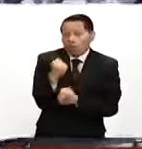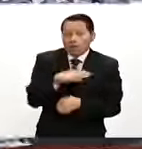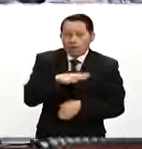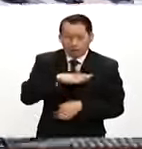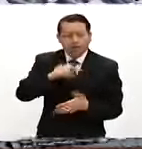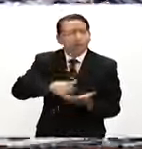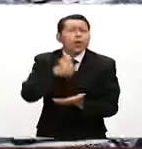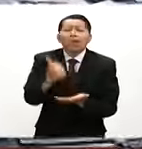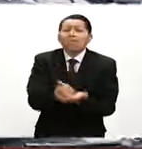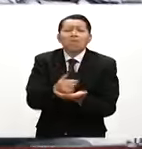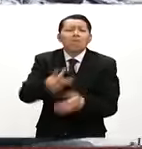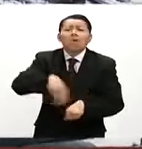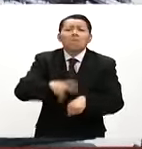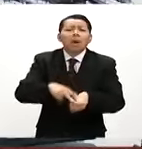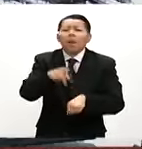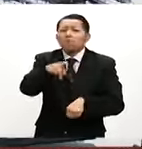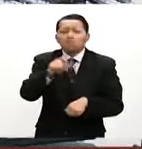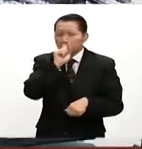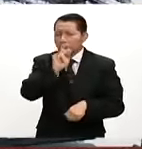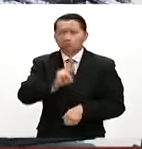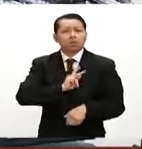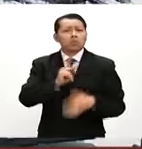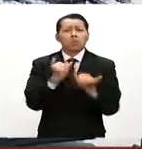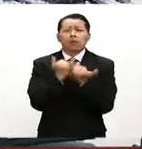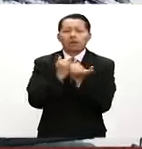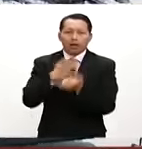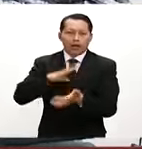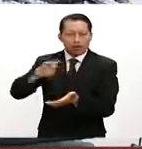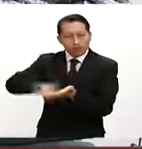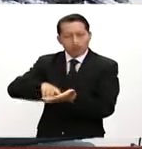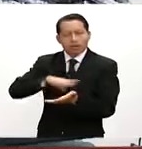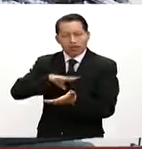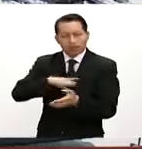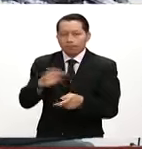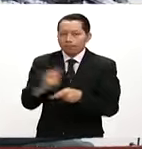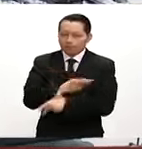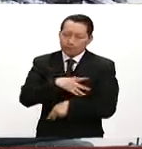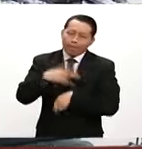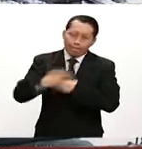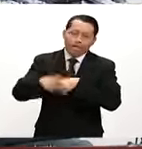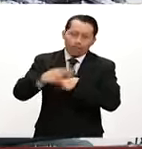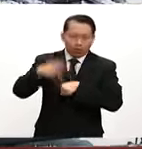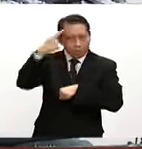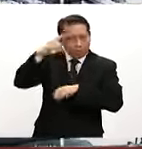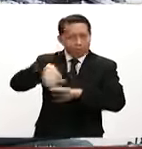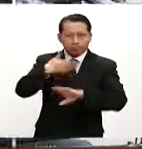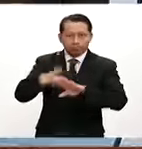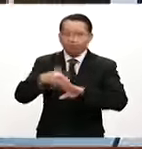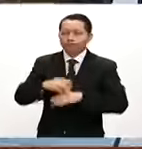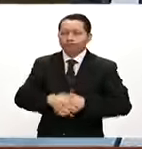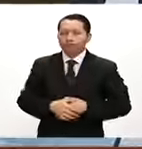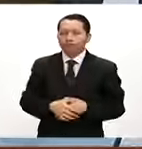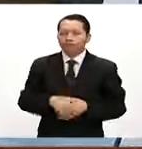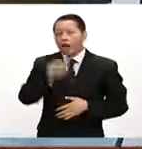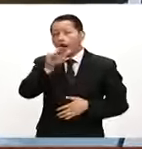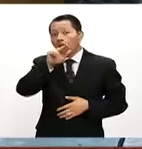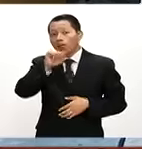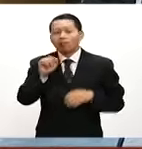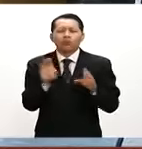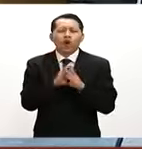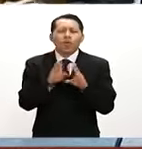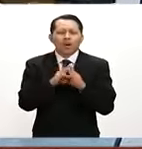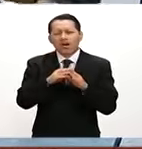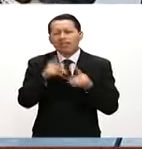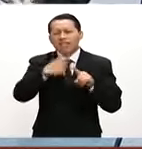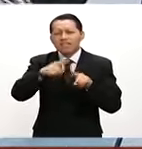ciudadanos comunes como usted y como yo tenían en sus manos y que lógicamente son un peligro para la ciudadanía. Las armas pasan por diversos